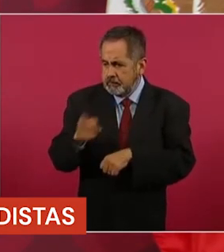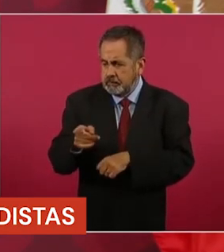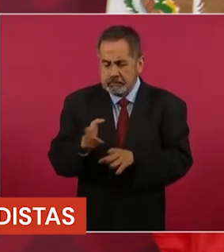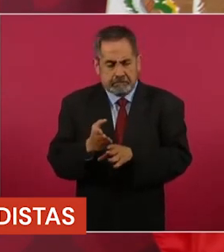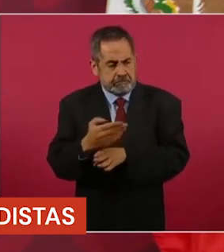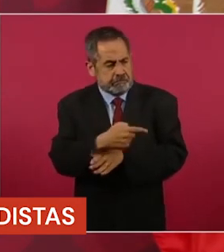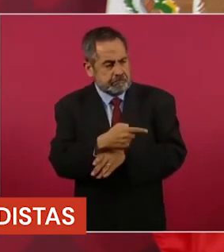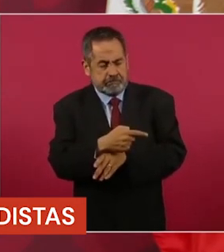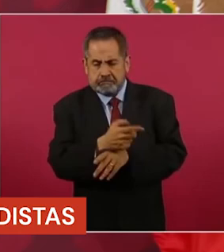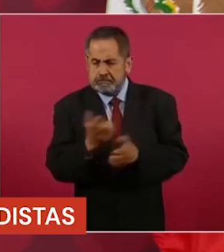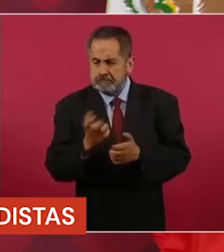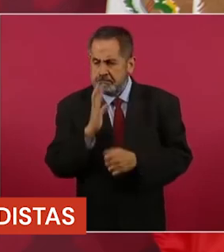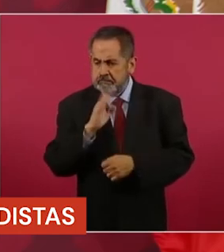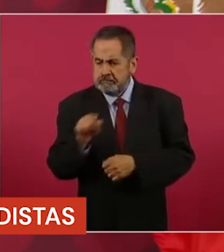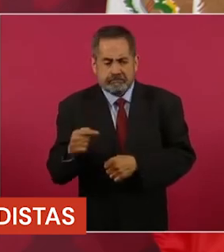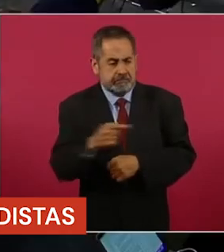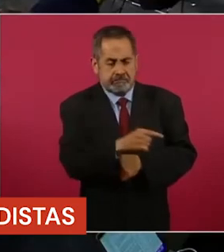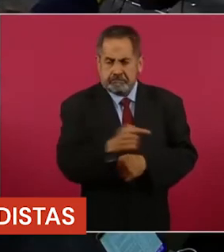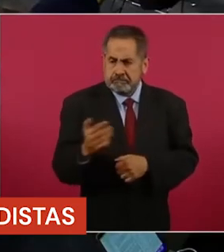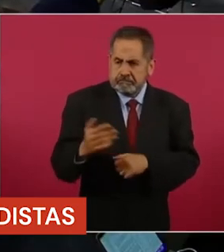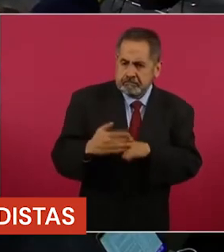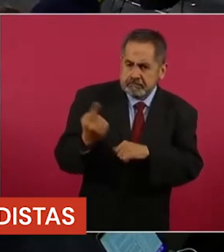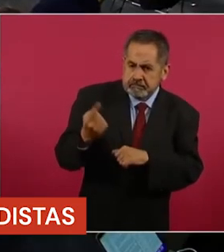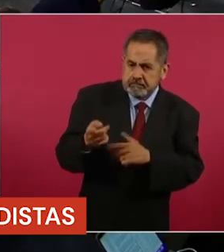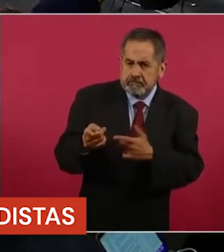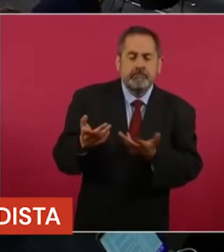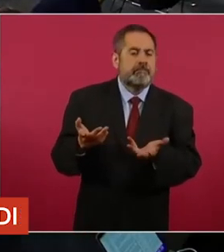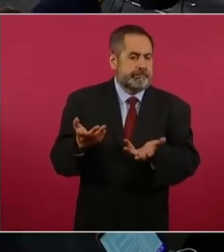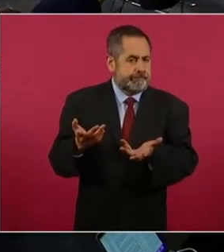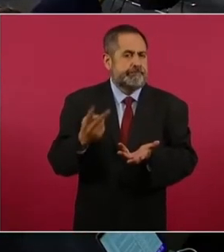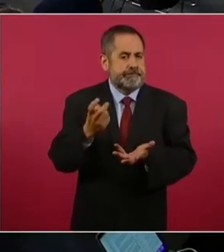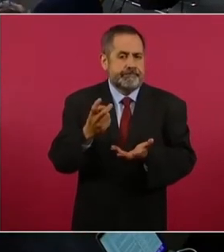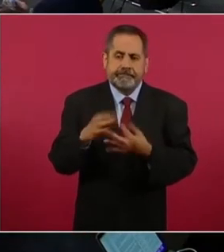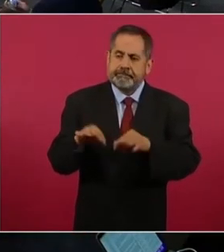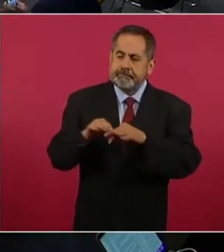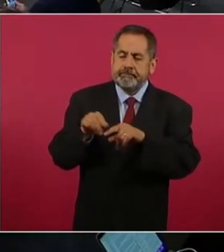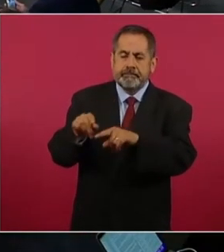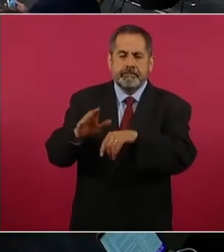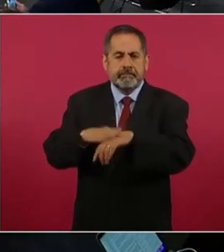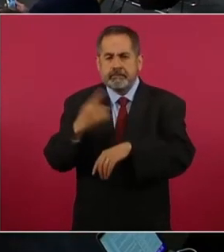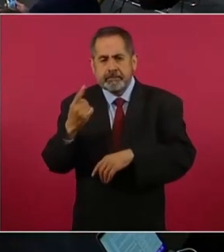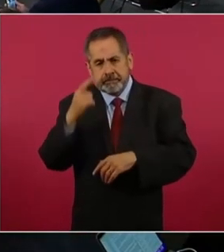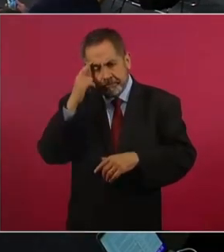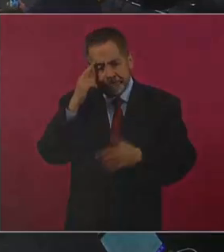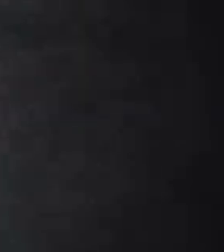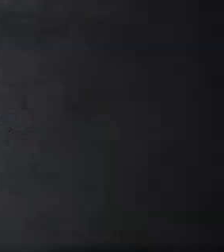se llega a esos extremos?